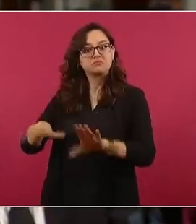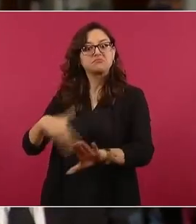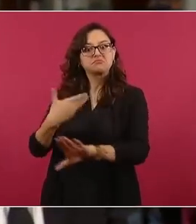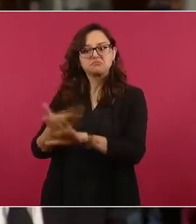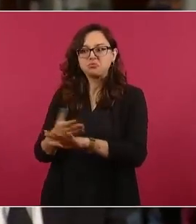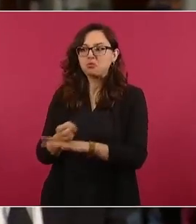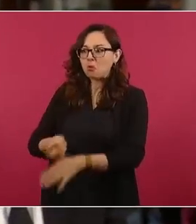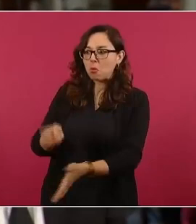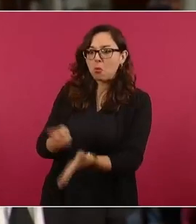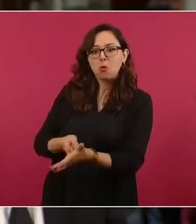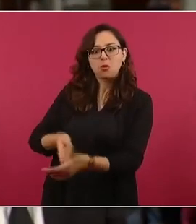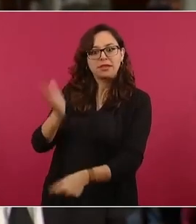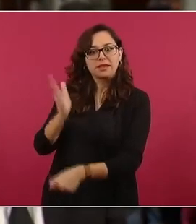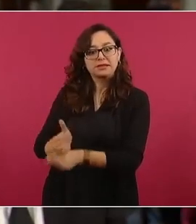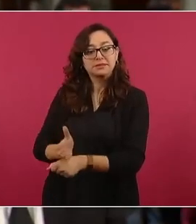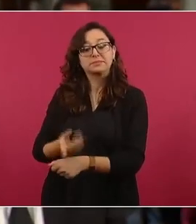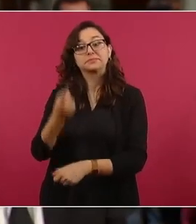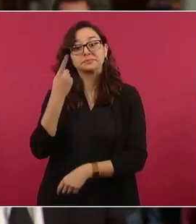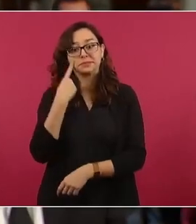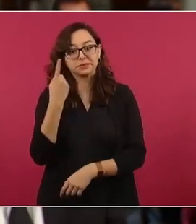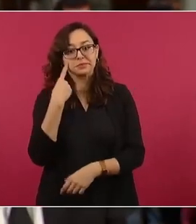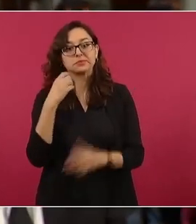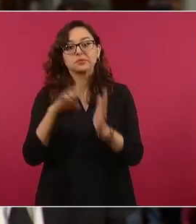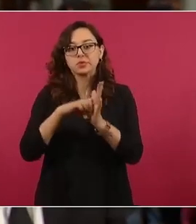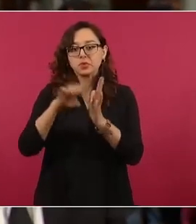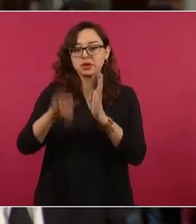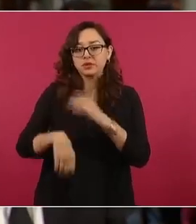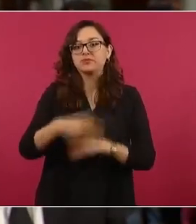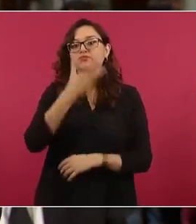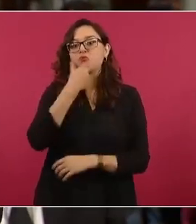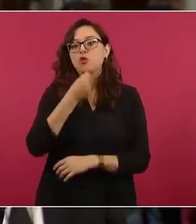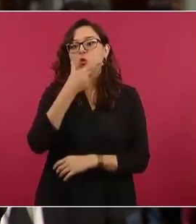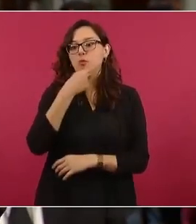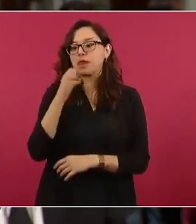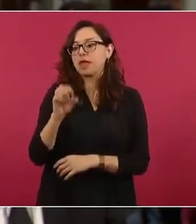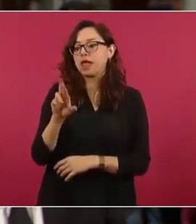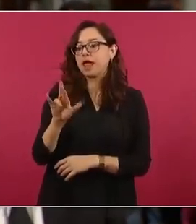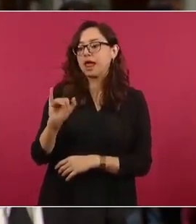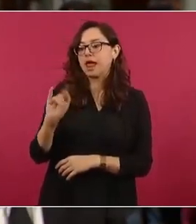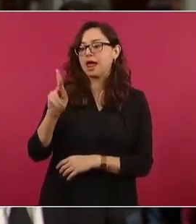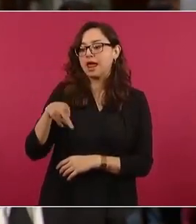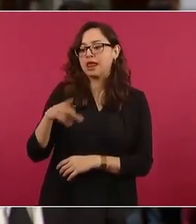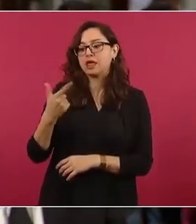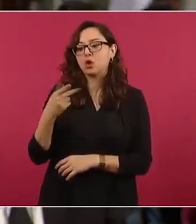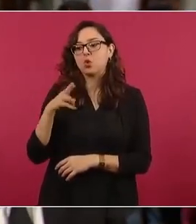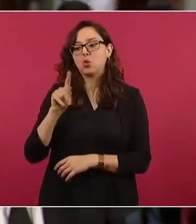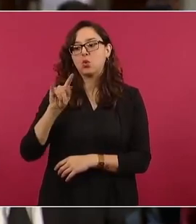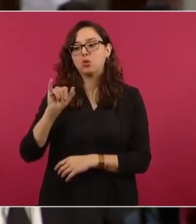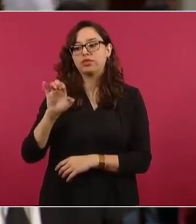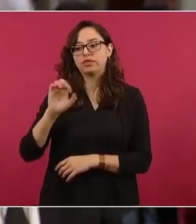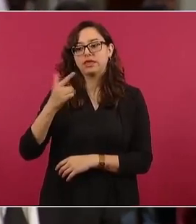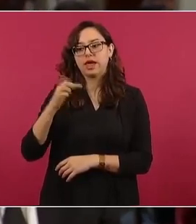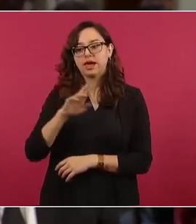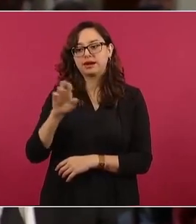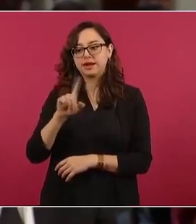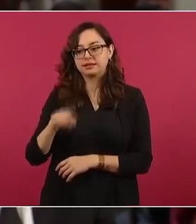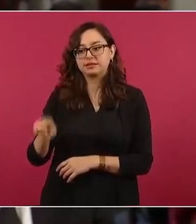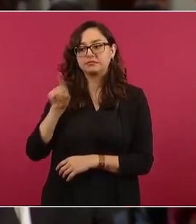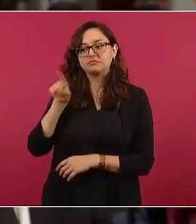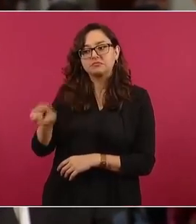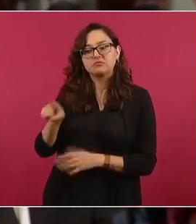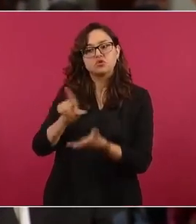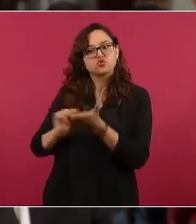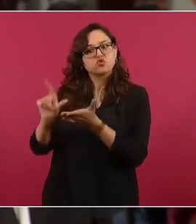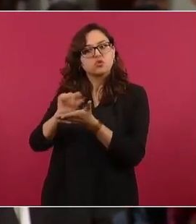que fue multado a Erick Gutiérrez, el director de Sin Línea, lo multan por hacer un